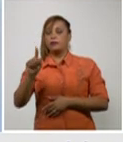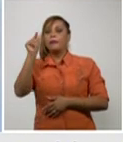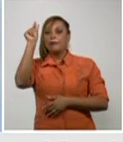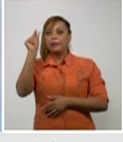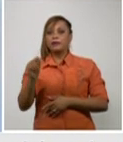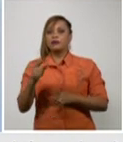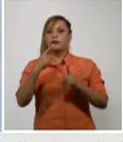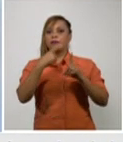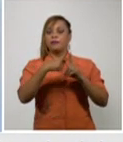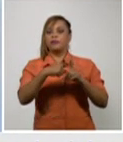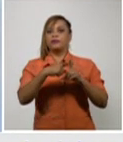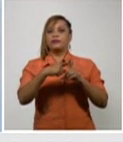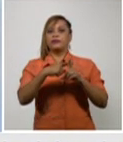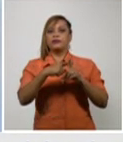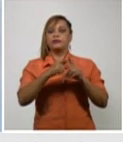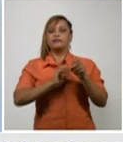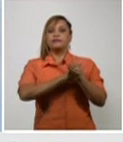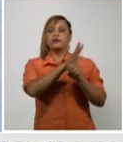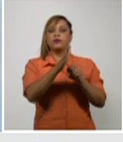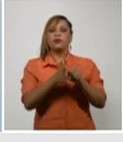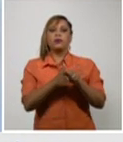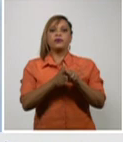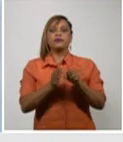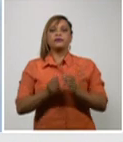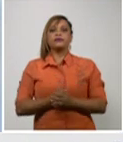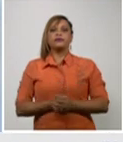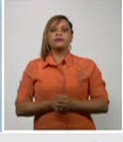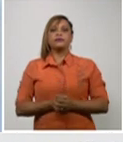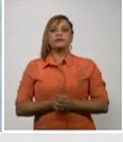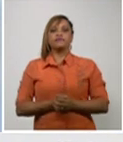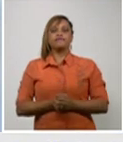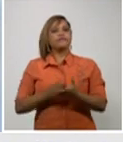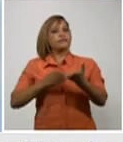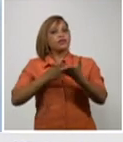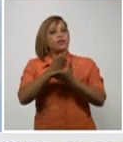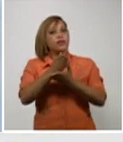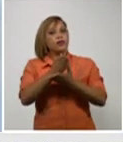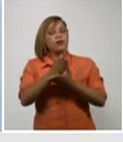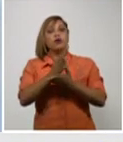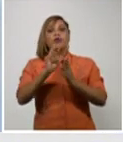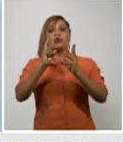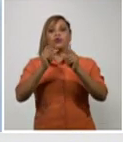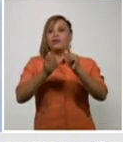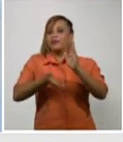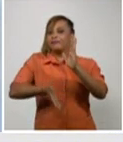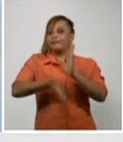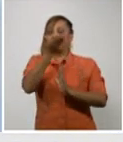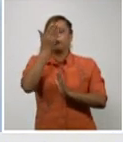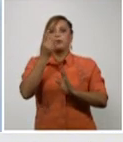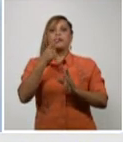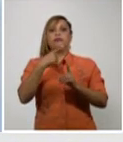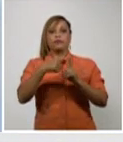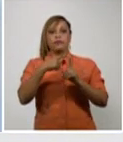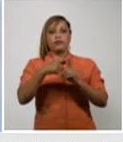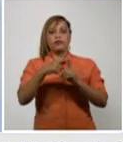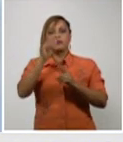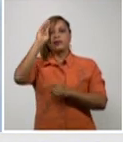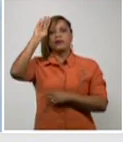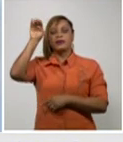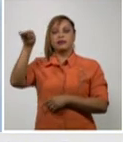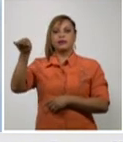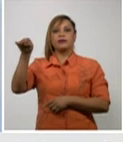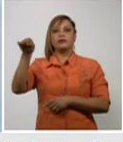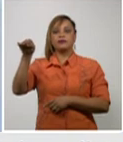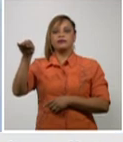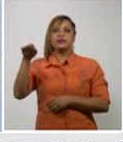diagnosticados con la enfermedad que mantiene un número elevado de casos activos ingresados estamos